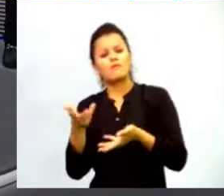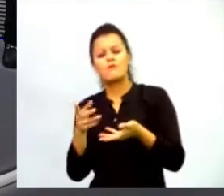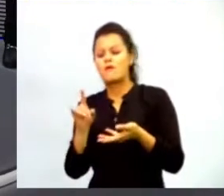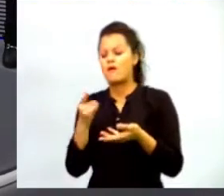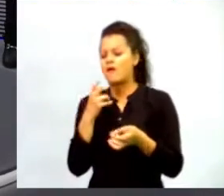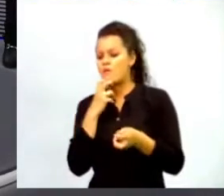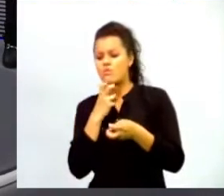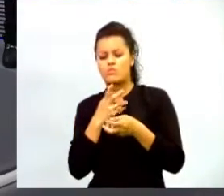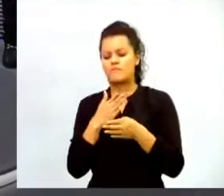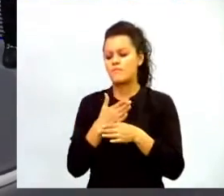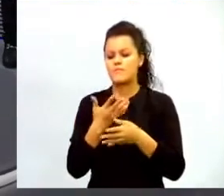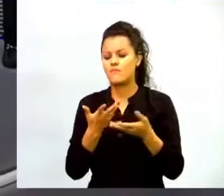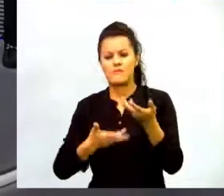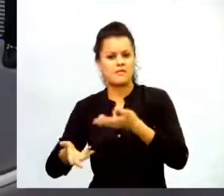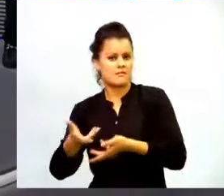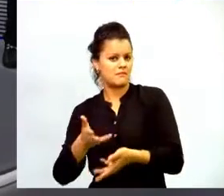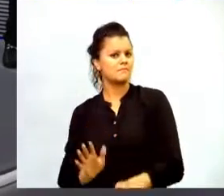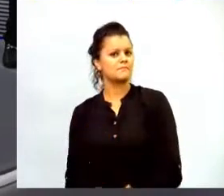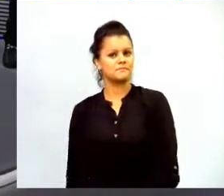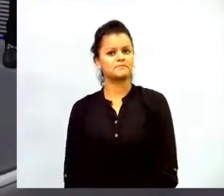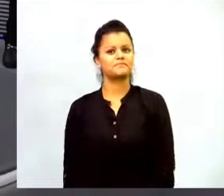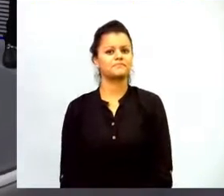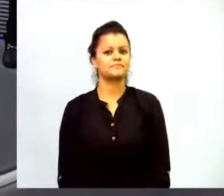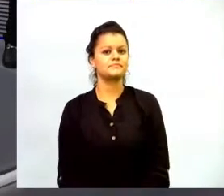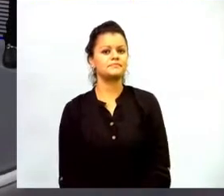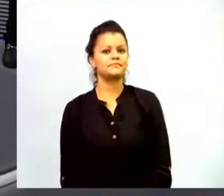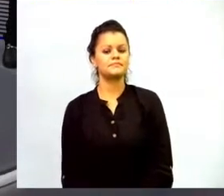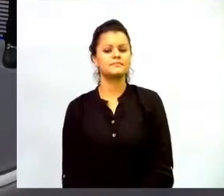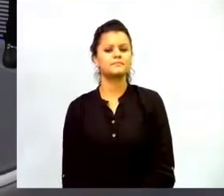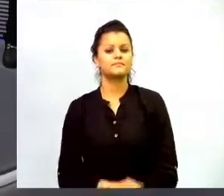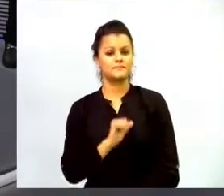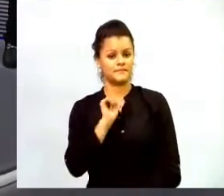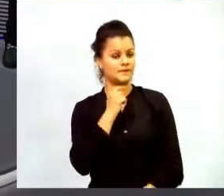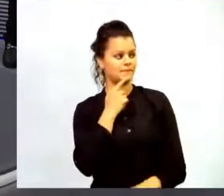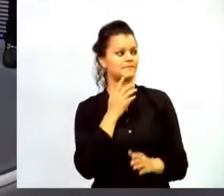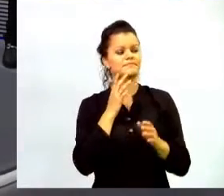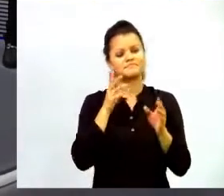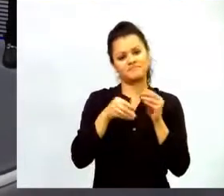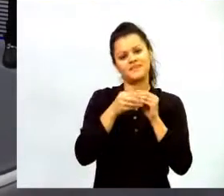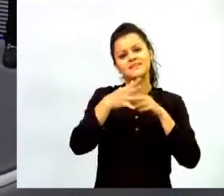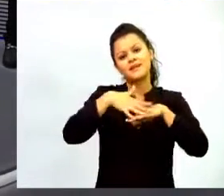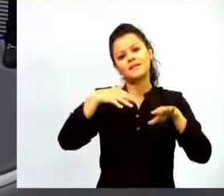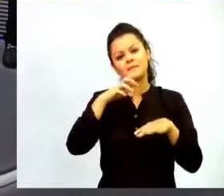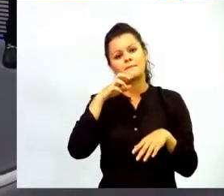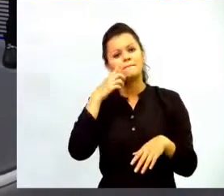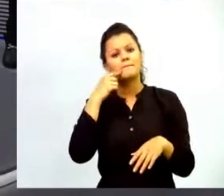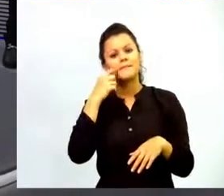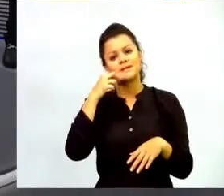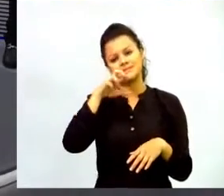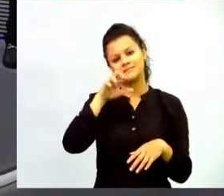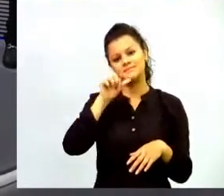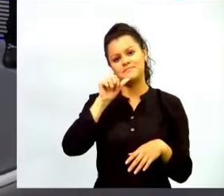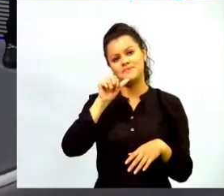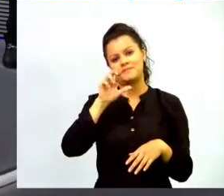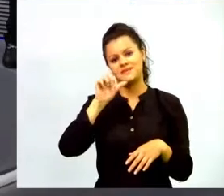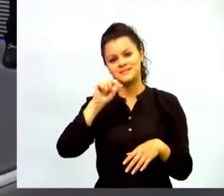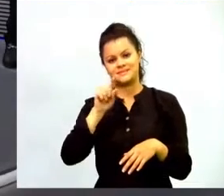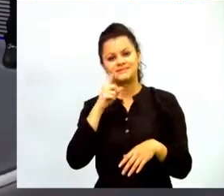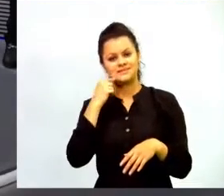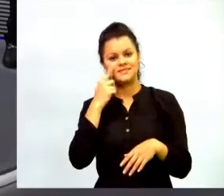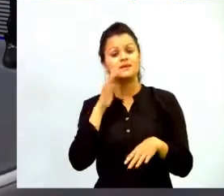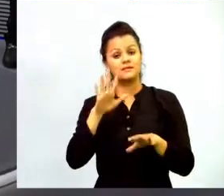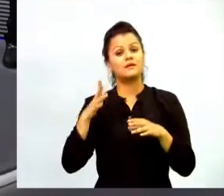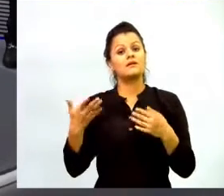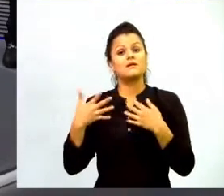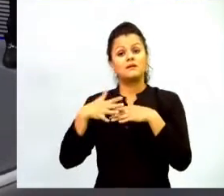dificultad en él yo quisiera también mencionar a la red papás que a través del programa pioneros del ministerio de educación viene haciendo también toda